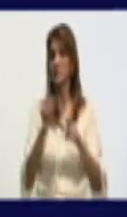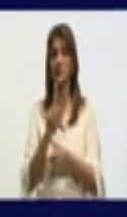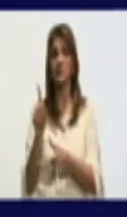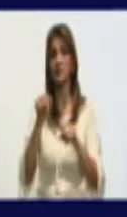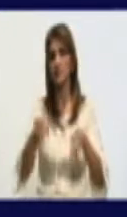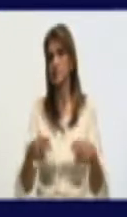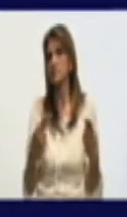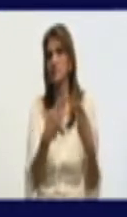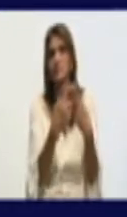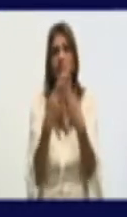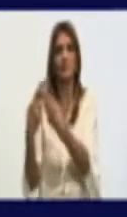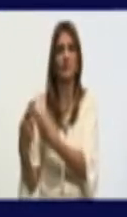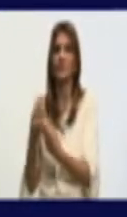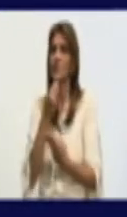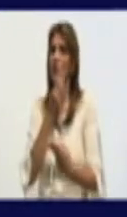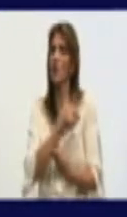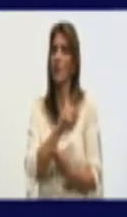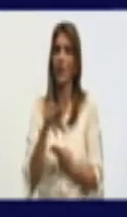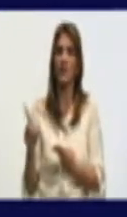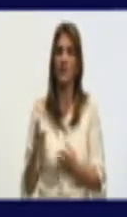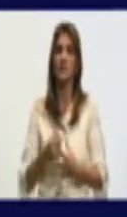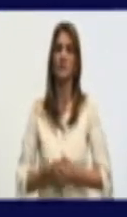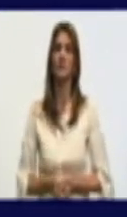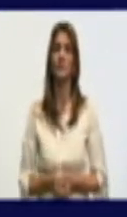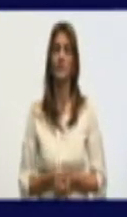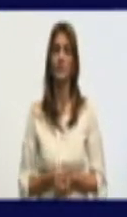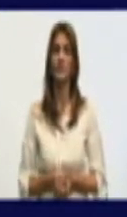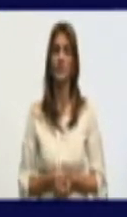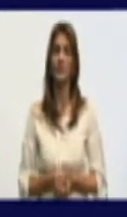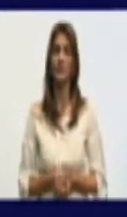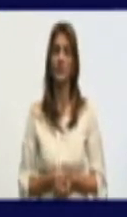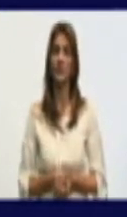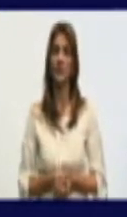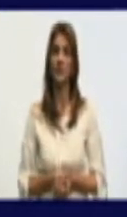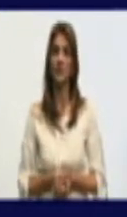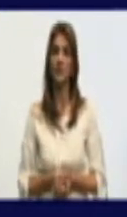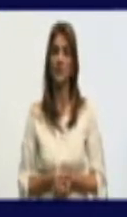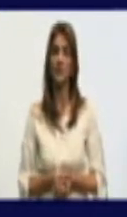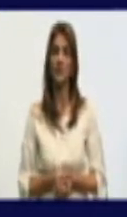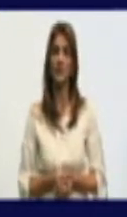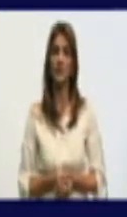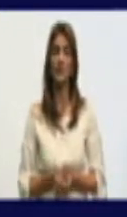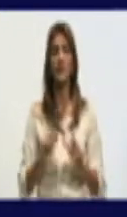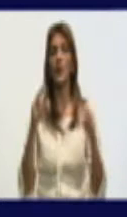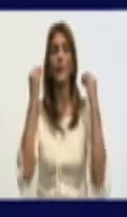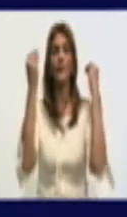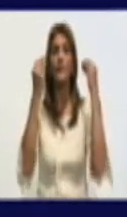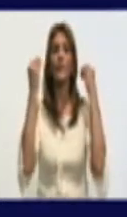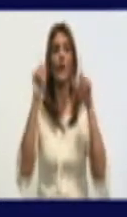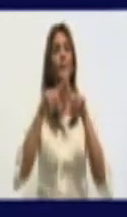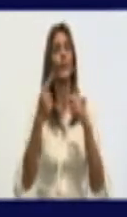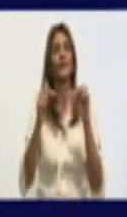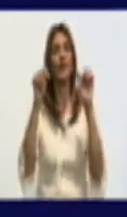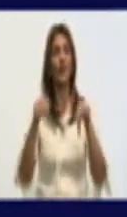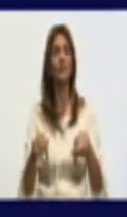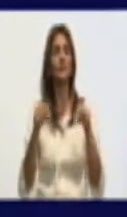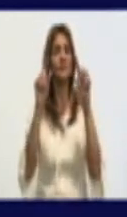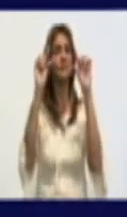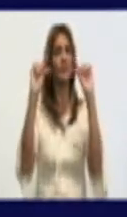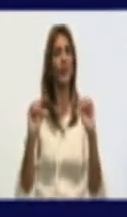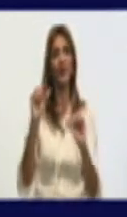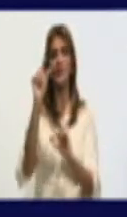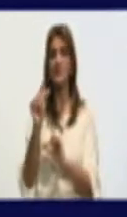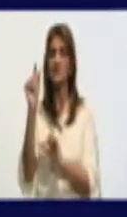el enemigo número uno en esta situación que hoy tiene el país. Y que tiene la provincia. Y que no pensemos que por el número de casos, porque a veces nos